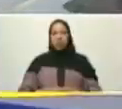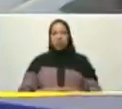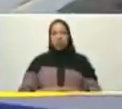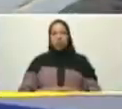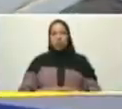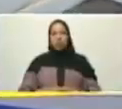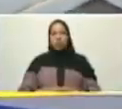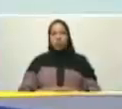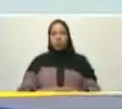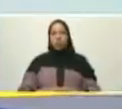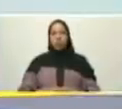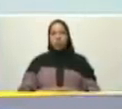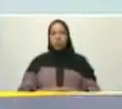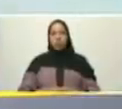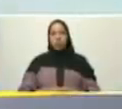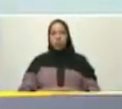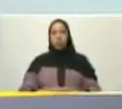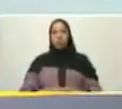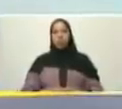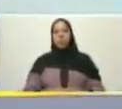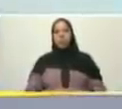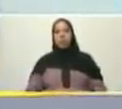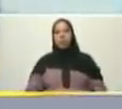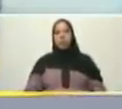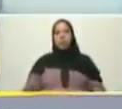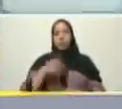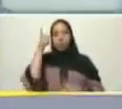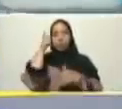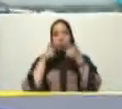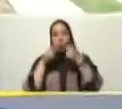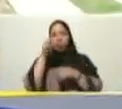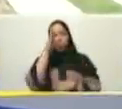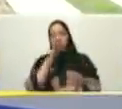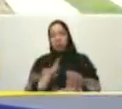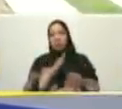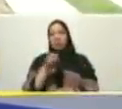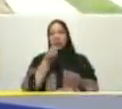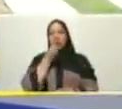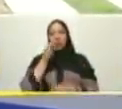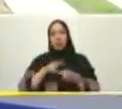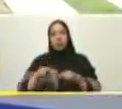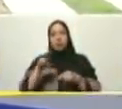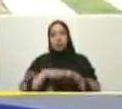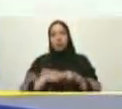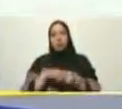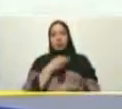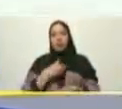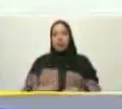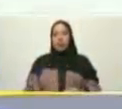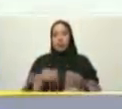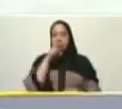Dios le pague Dios Mérida Dios le pague a Jason Guzmán y a esa niña hermosa que le gusta super bigote vale